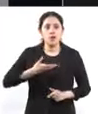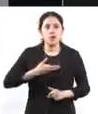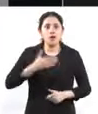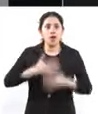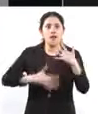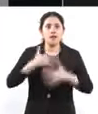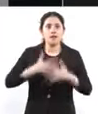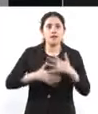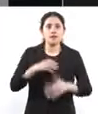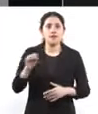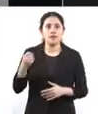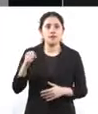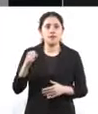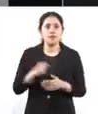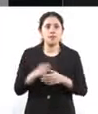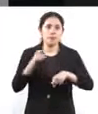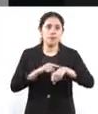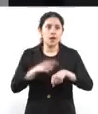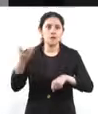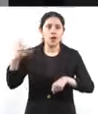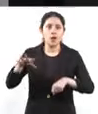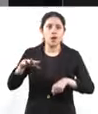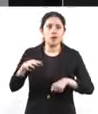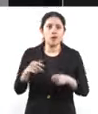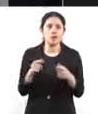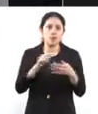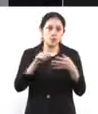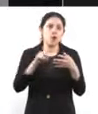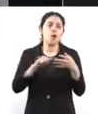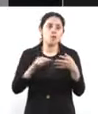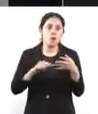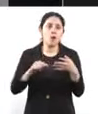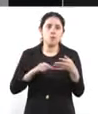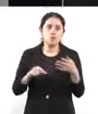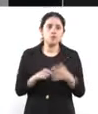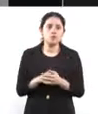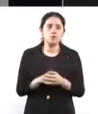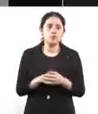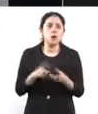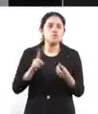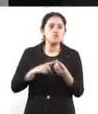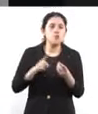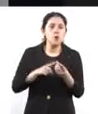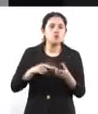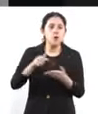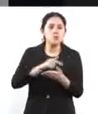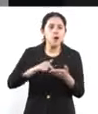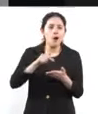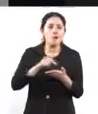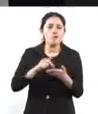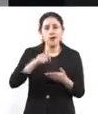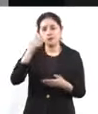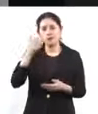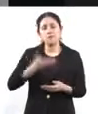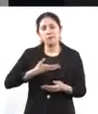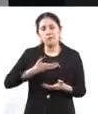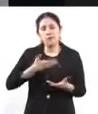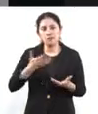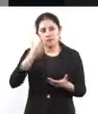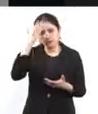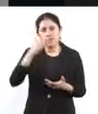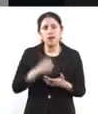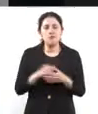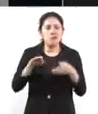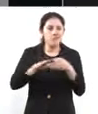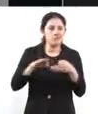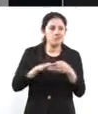las 10 pm. Me da la información, el calendario, por supuesto, la ubicación. Digo, todos sabemos llegar al Zócalo, pero